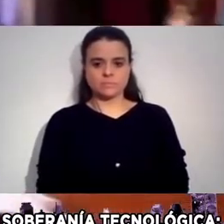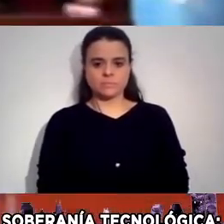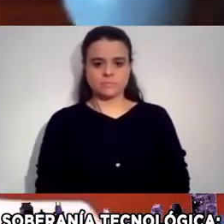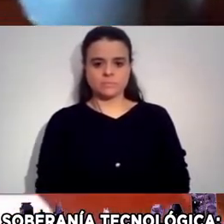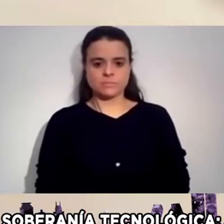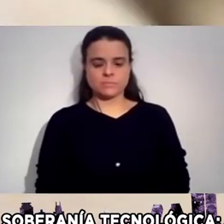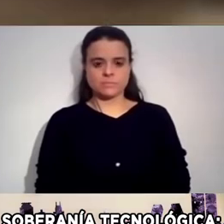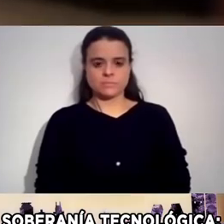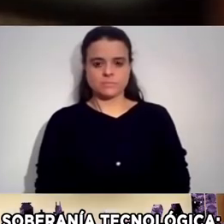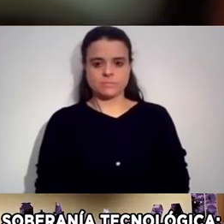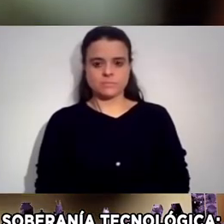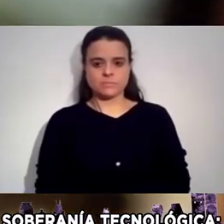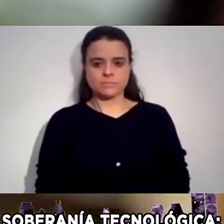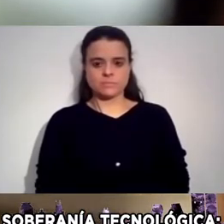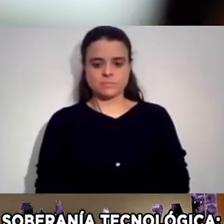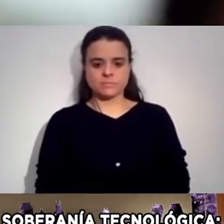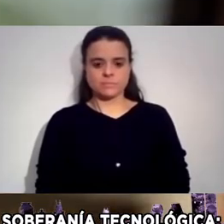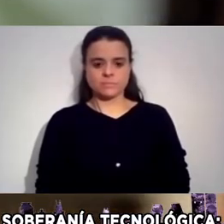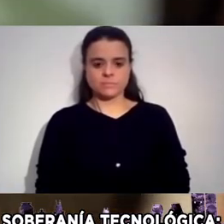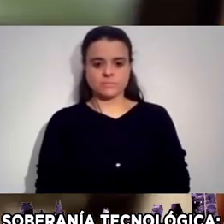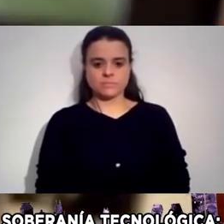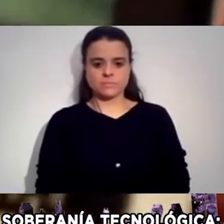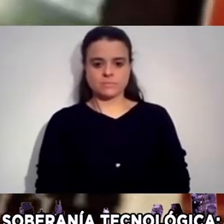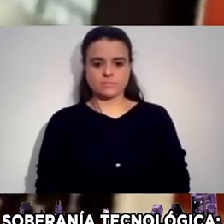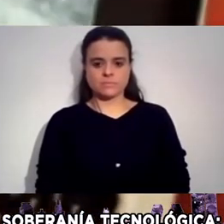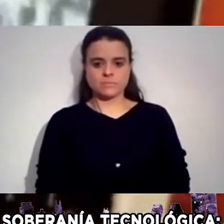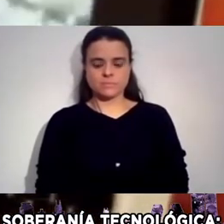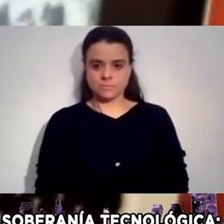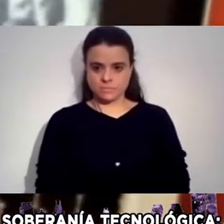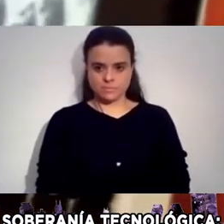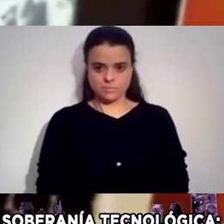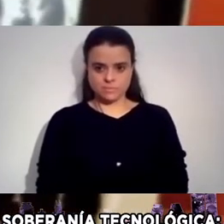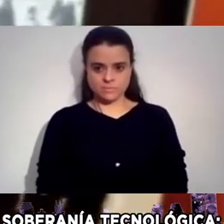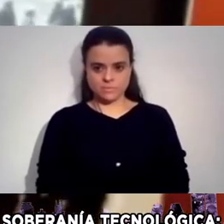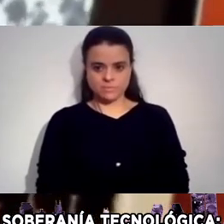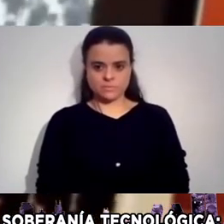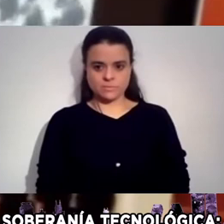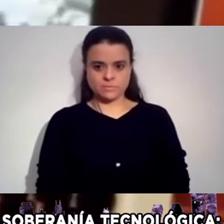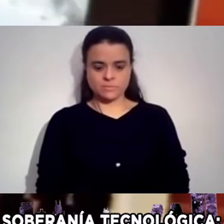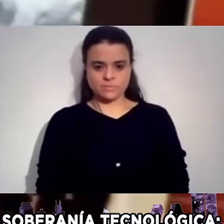,000 Watching the world change As a result of your work